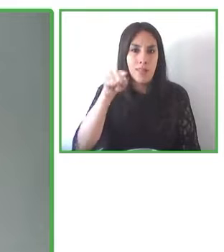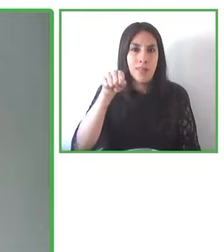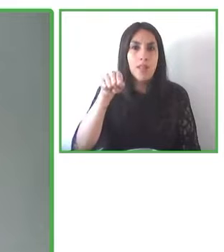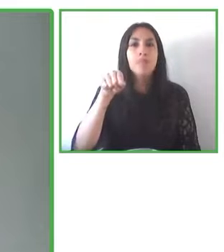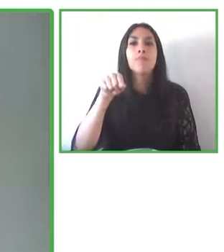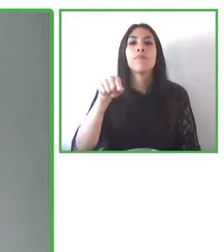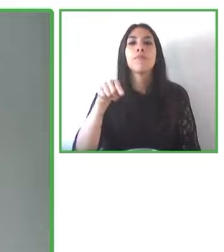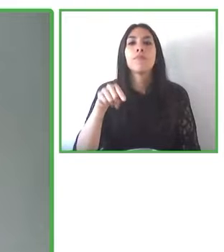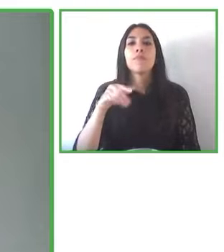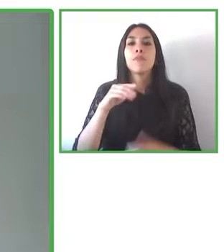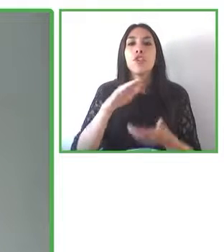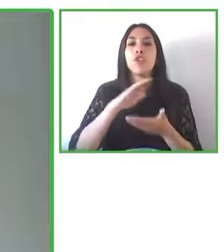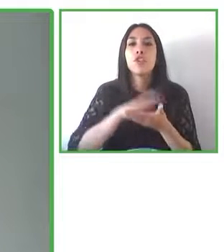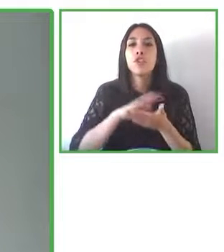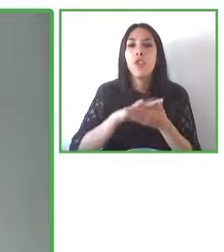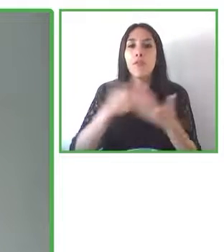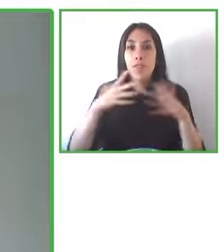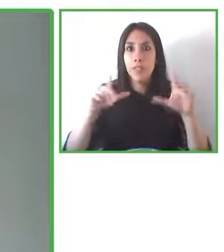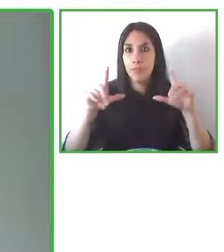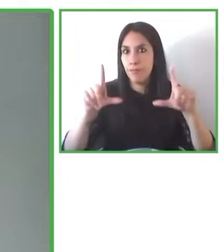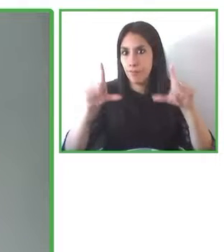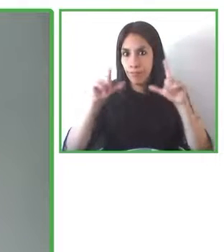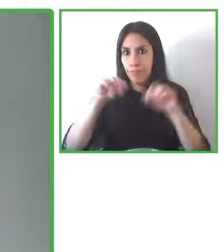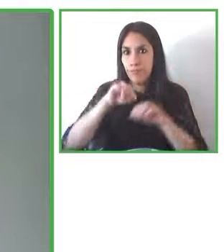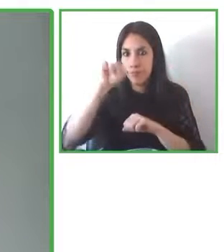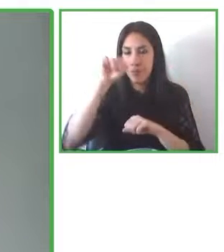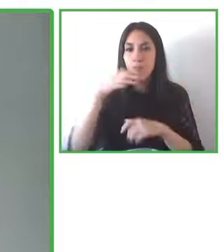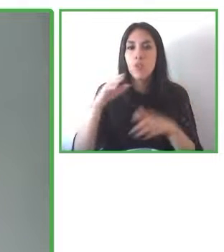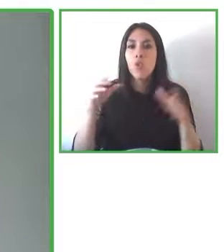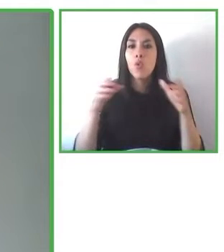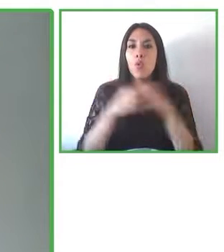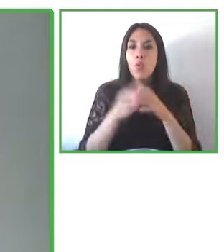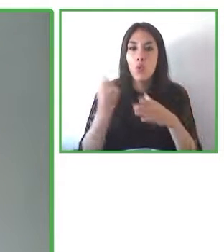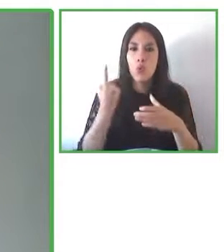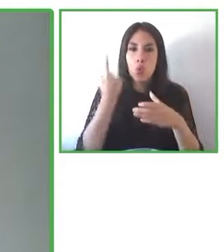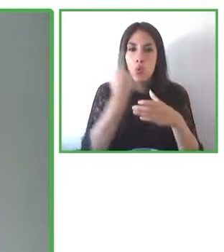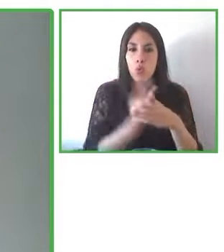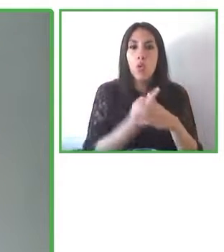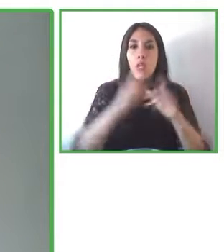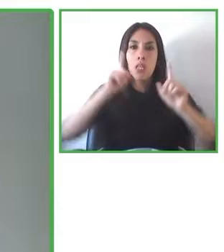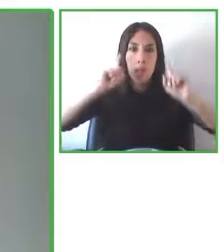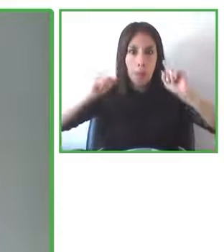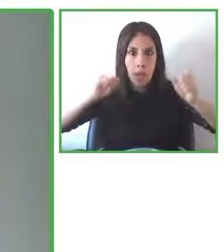G3CT, representante de Argentina.